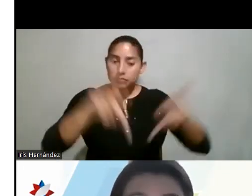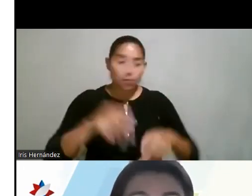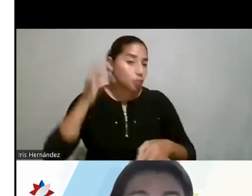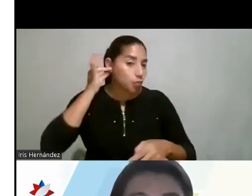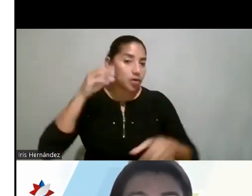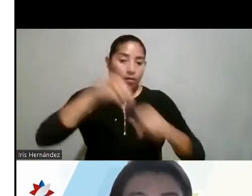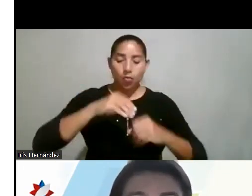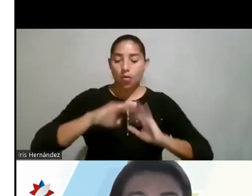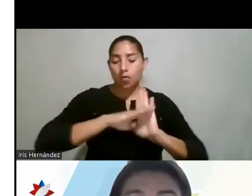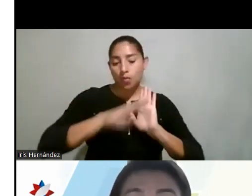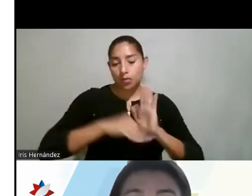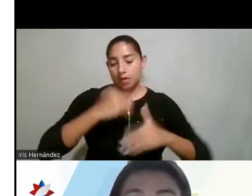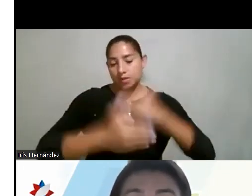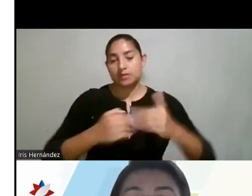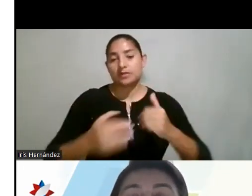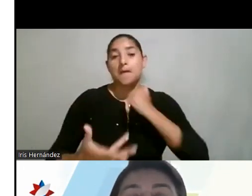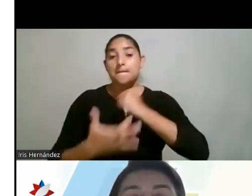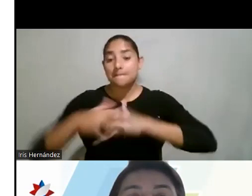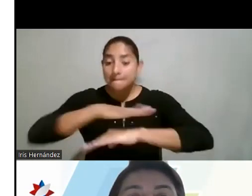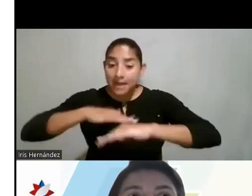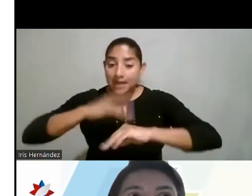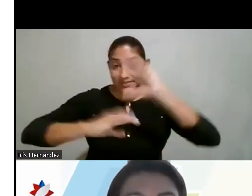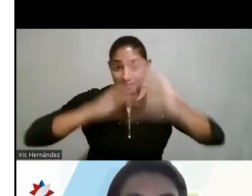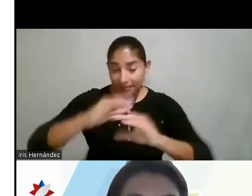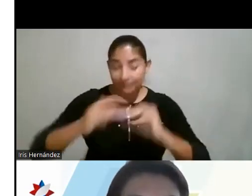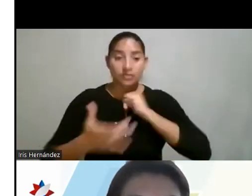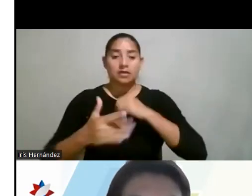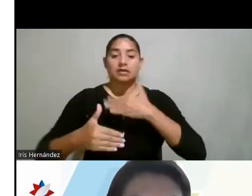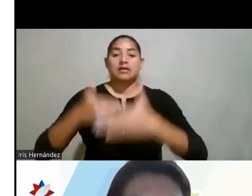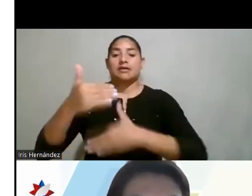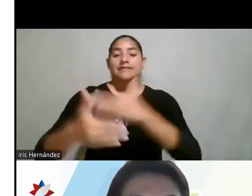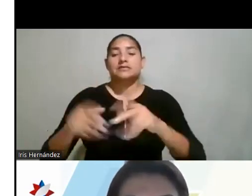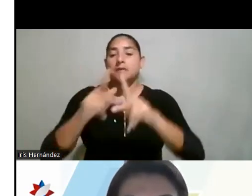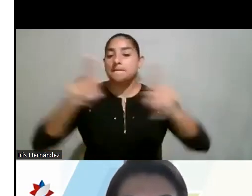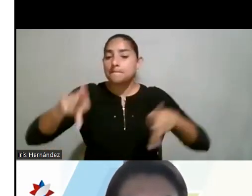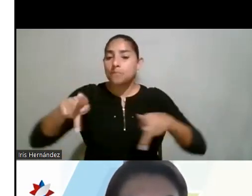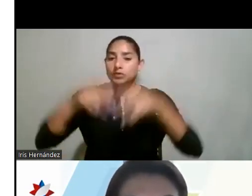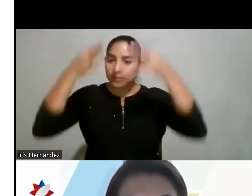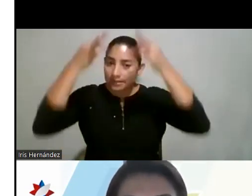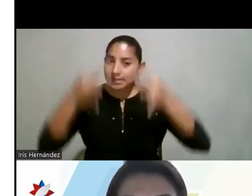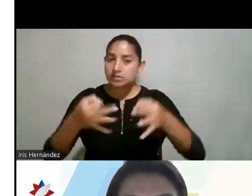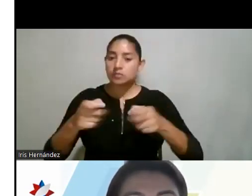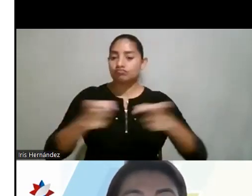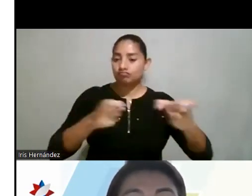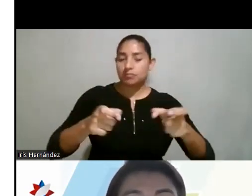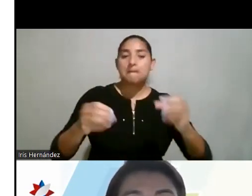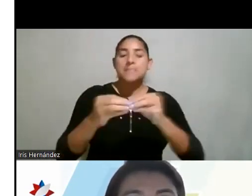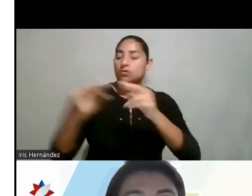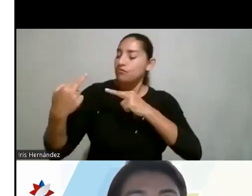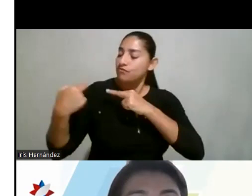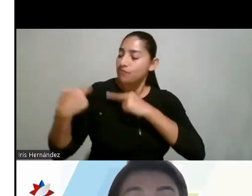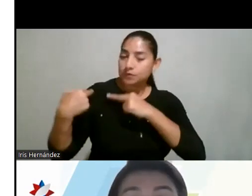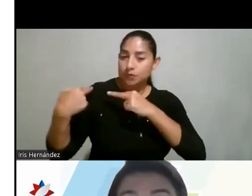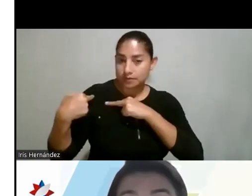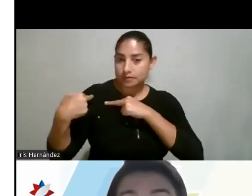emprendimiento de base científico-tecnológica y el avance en puestos de toma de decisión y de mayor responsabilidad